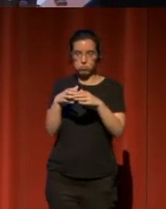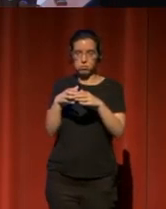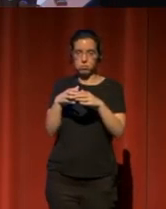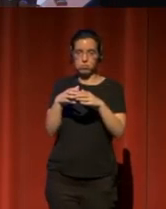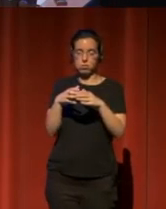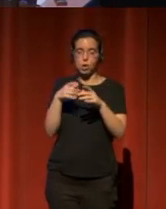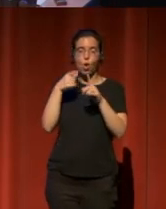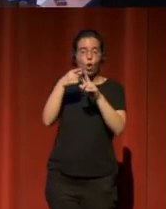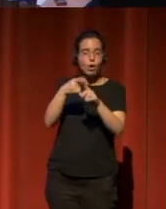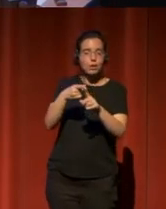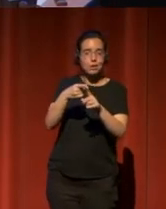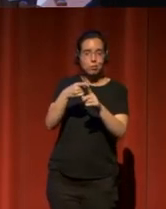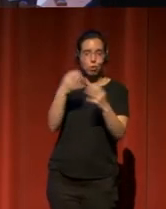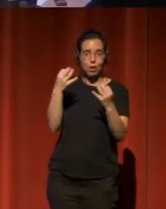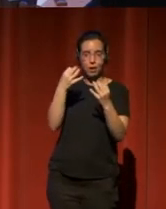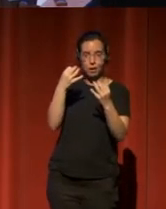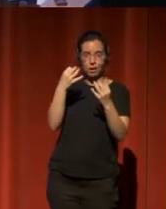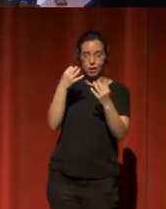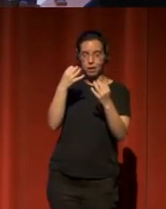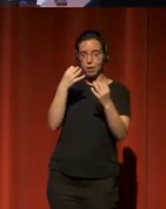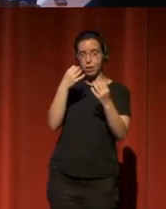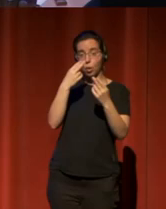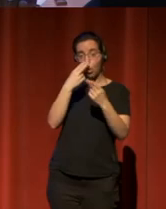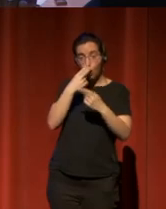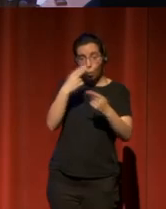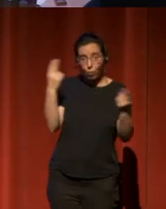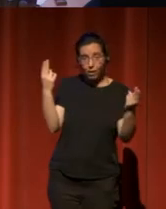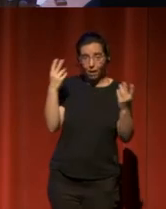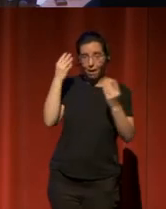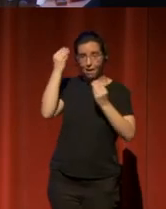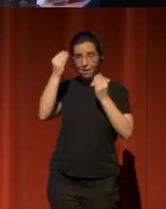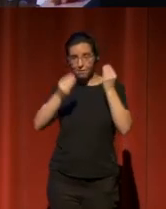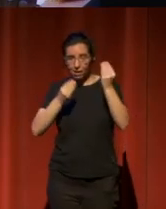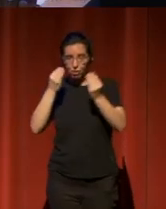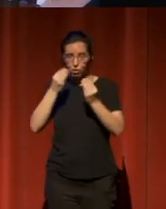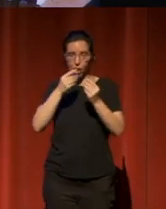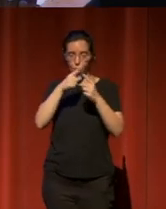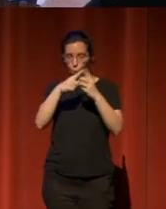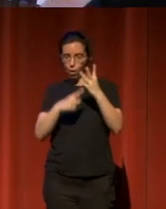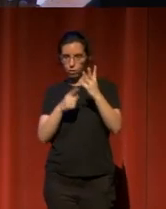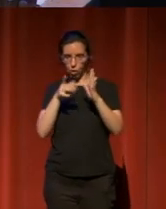Publicar, reflexionar, formar y encontrarnos. Voy a desarrollar brevemente cada una de ellas.